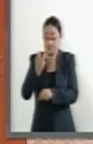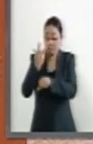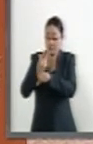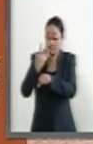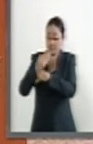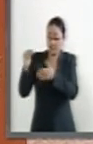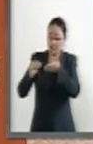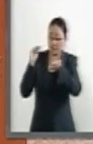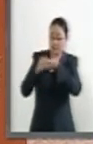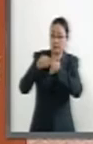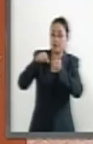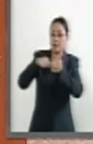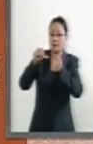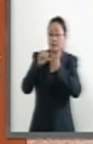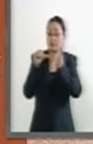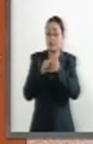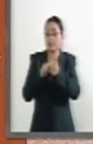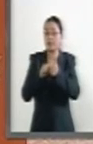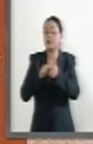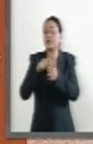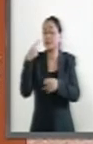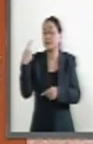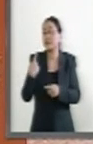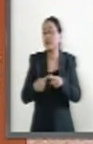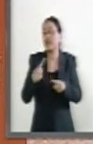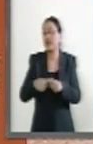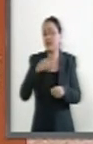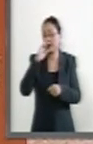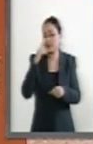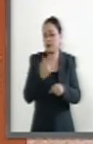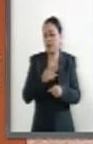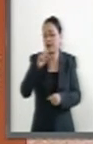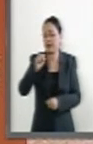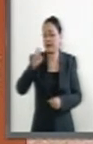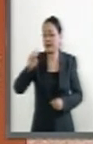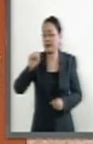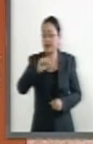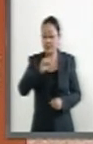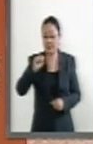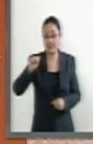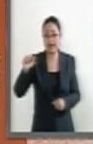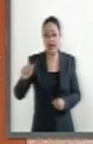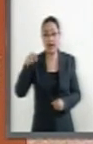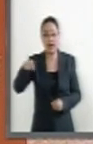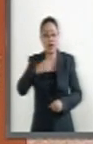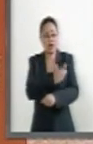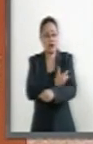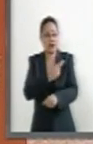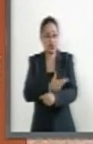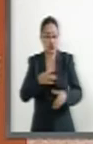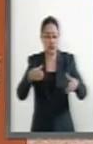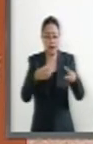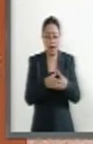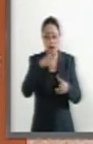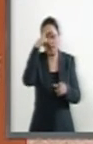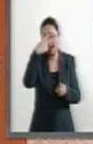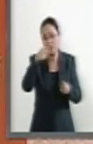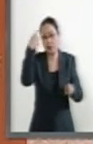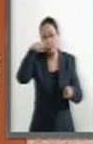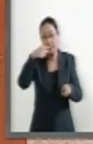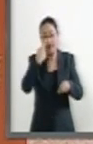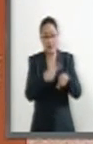será la Secretaría de Salud quien coordinará el Centro Mexicano para la Clasificación de